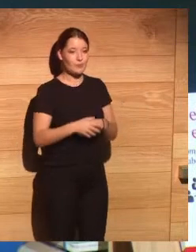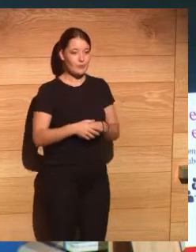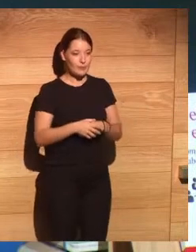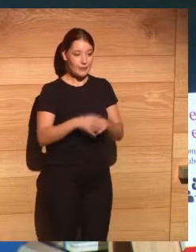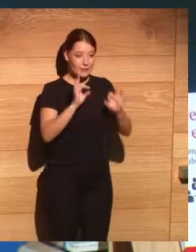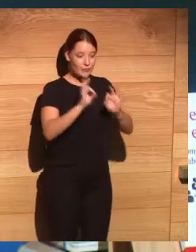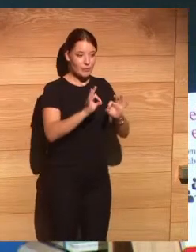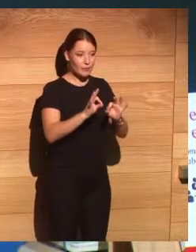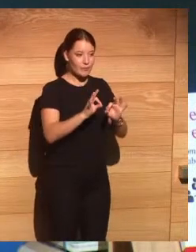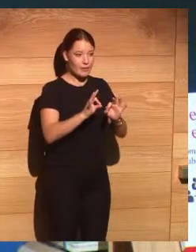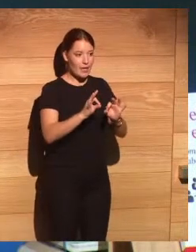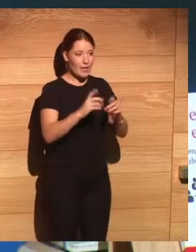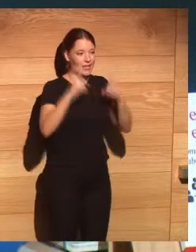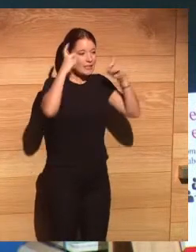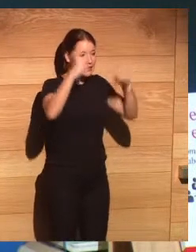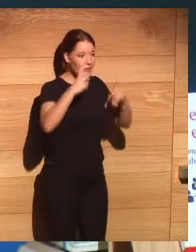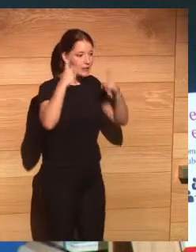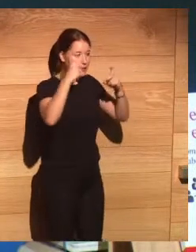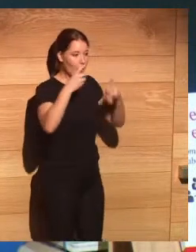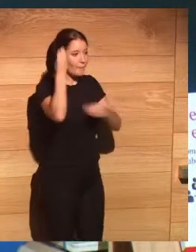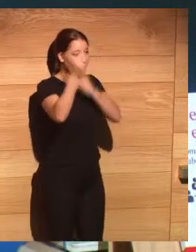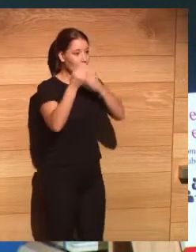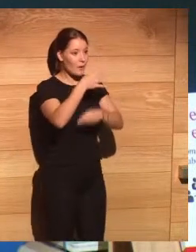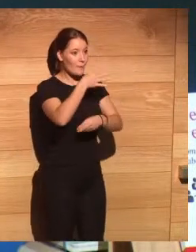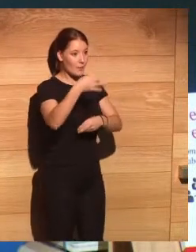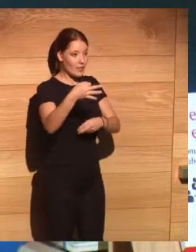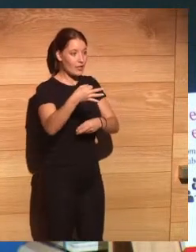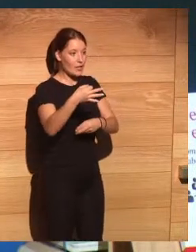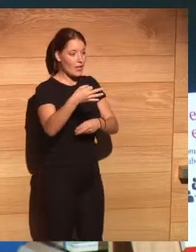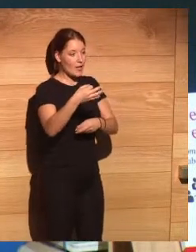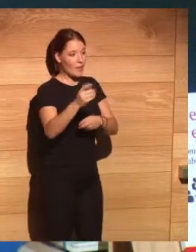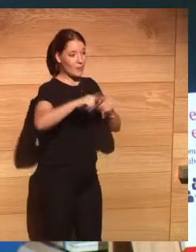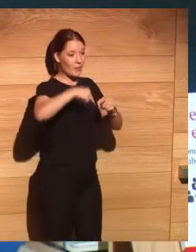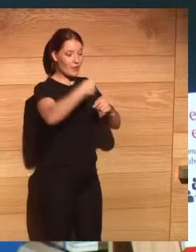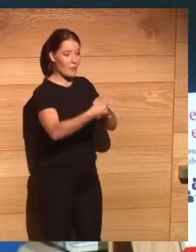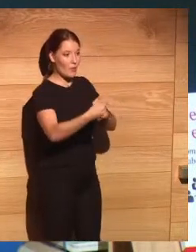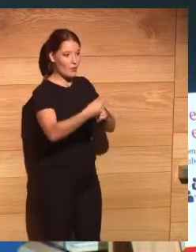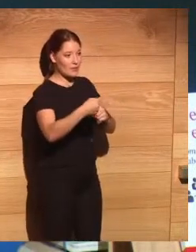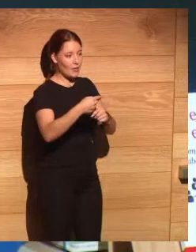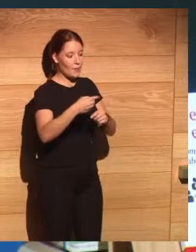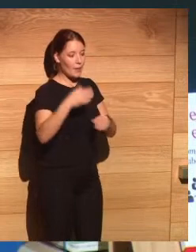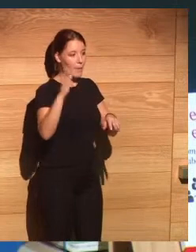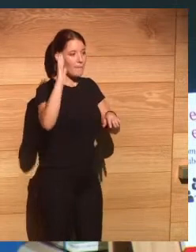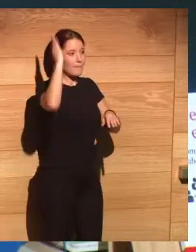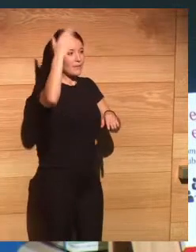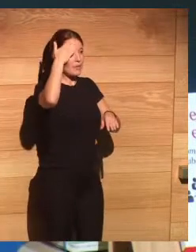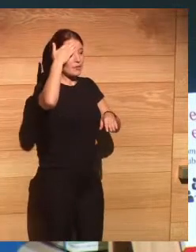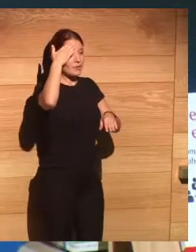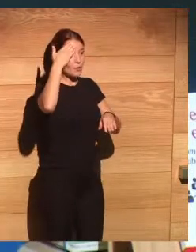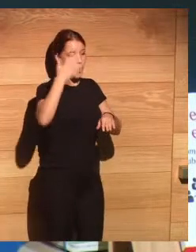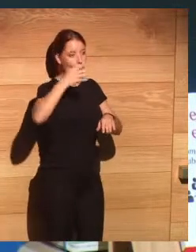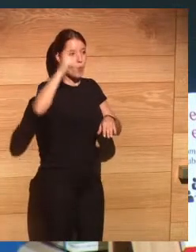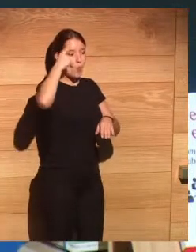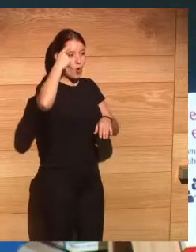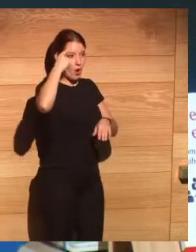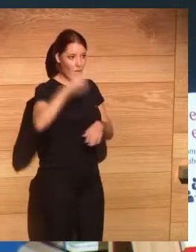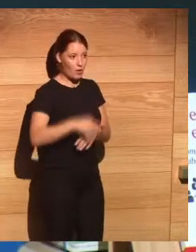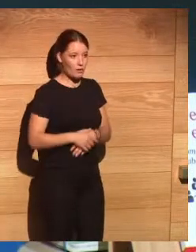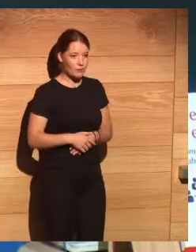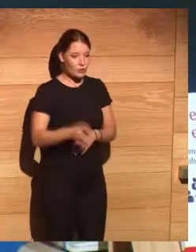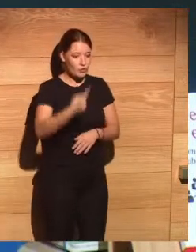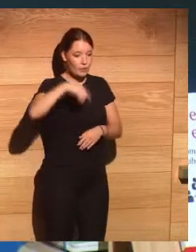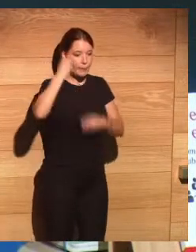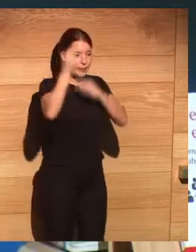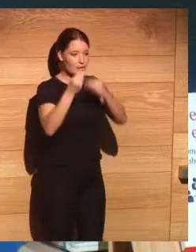esforzarse en pensar bien es aquí el principio de la moral y yo creo que tenemos que esforzarnos todos en pensar bien y la tecnología